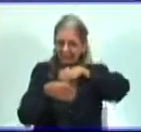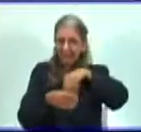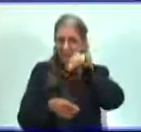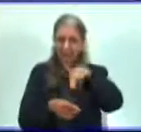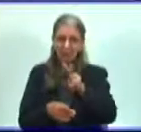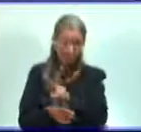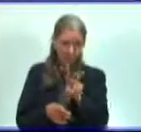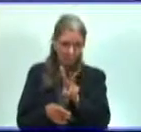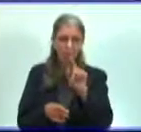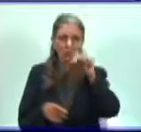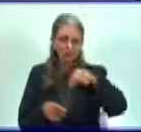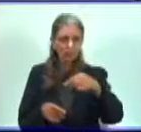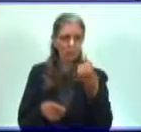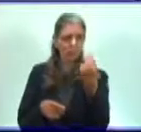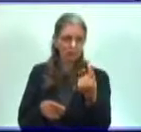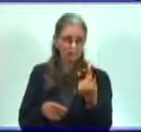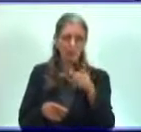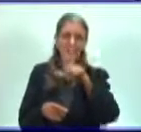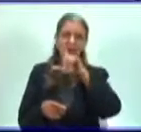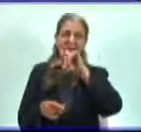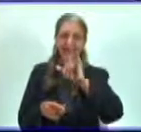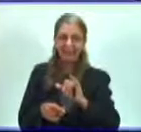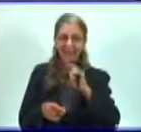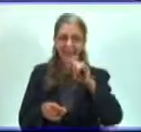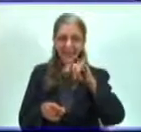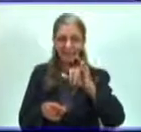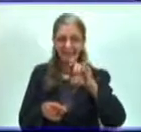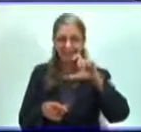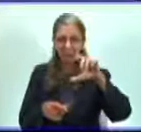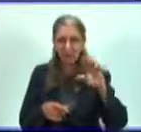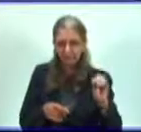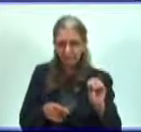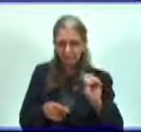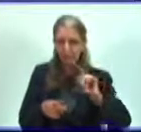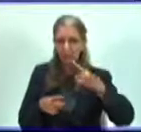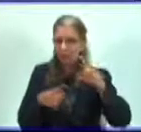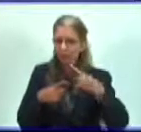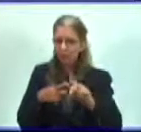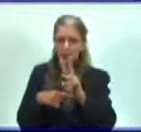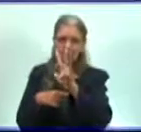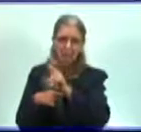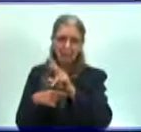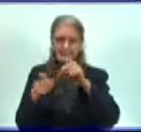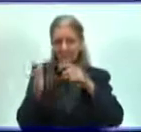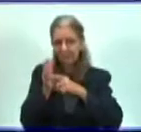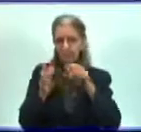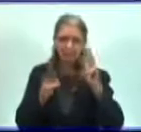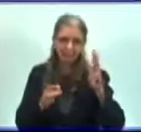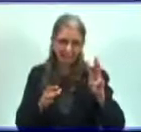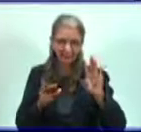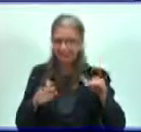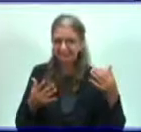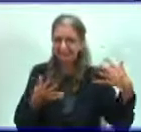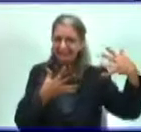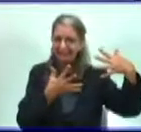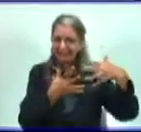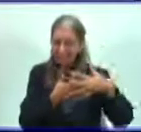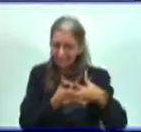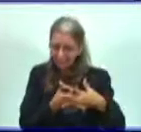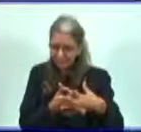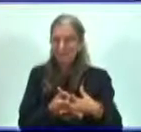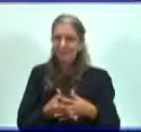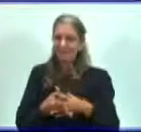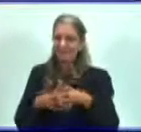multiplicación, al ciclo lítico. Y vamos a cerrar con las relaciones de los virus con los